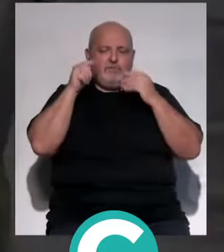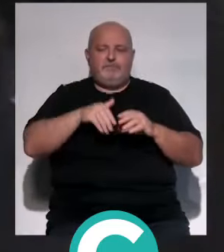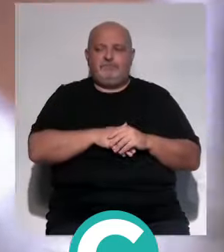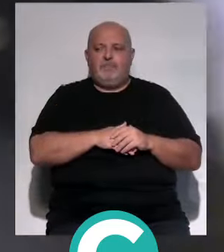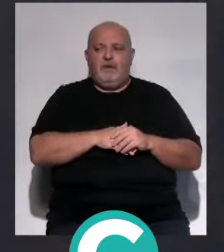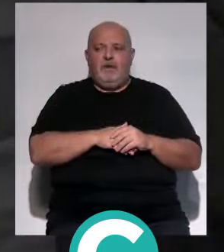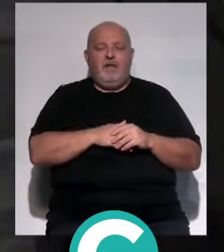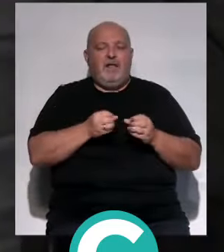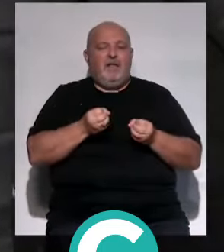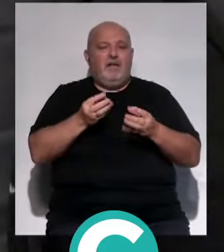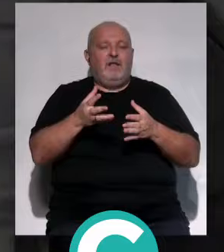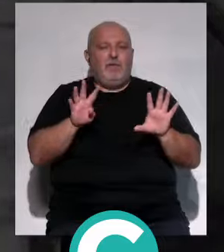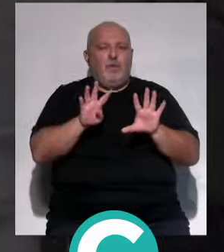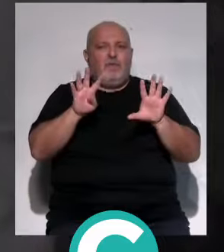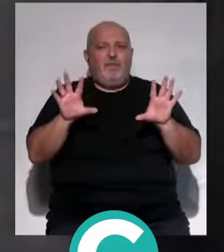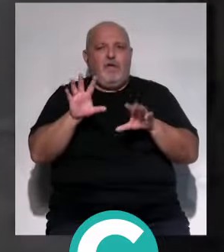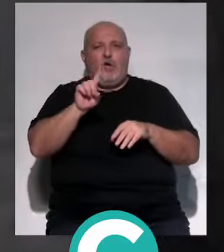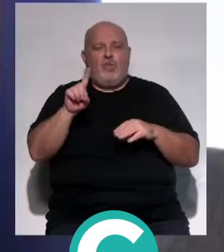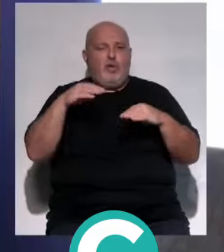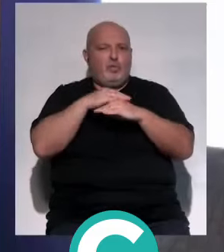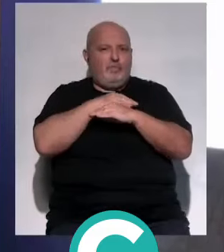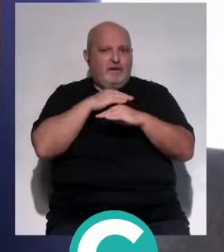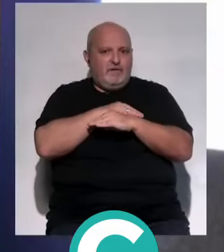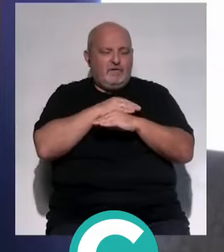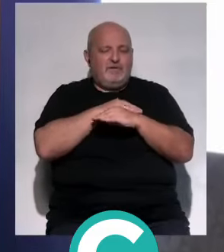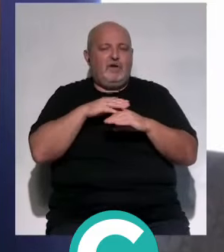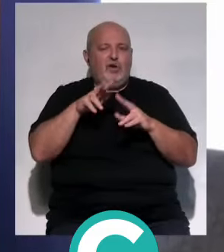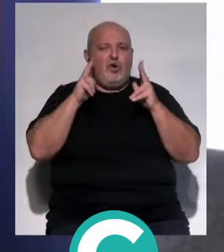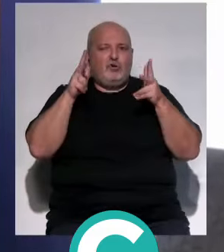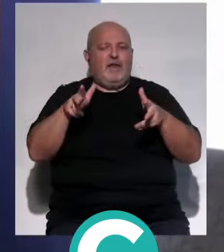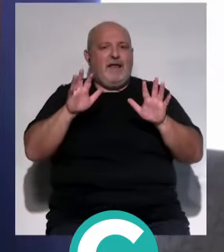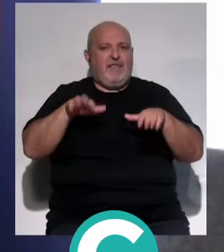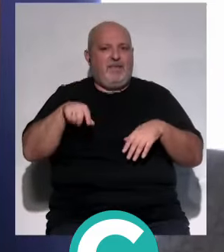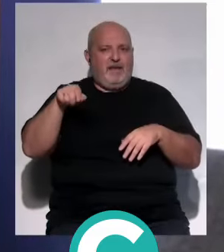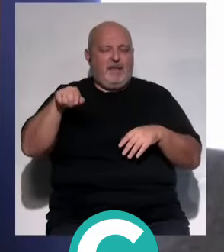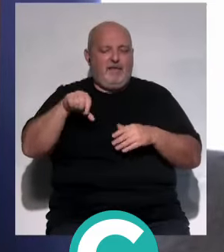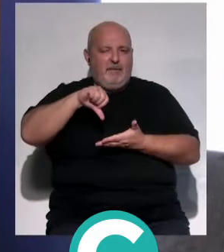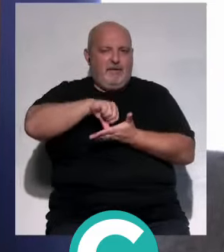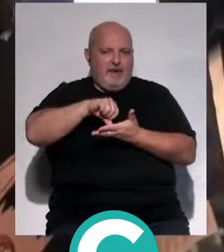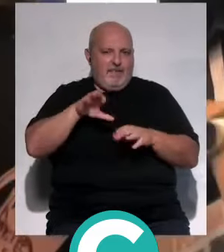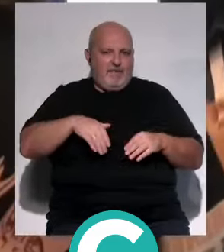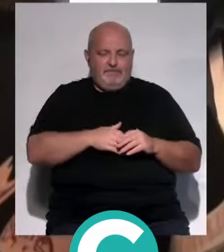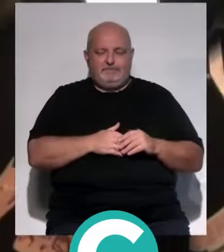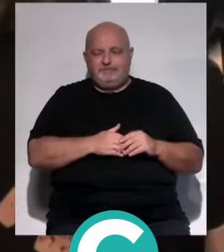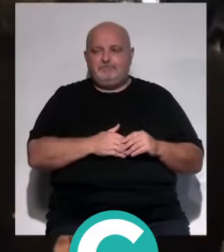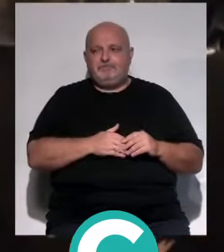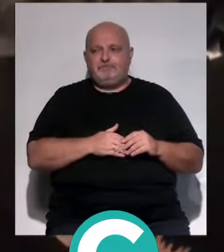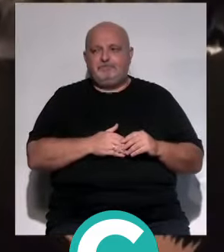Se han dado cita el 9, 10 y 11 de octubre en el Hotel Parador Atlántico de la capital gaditana.